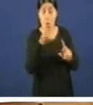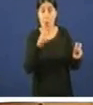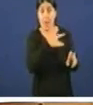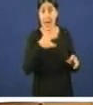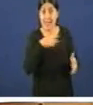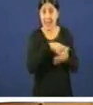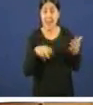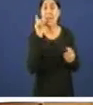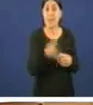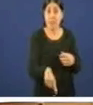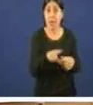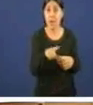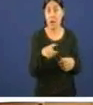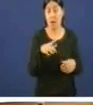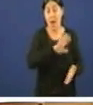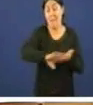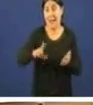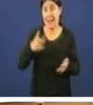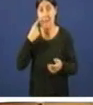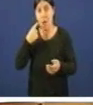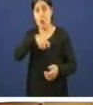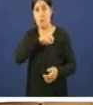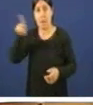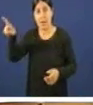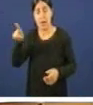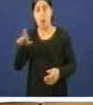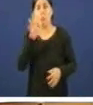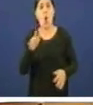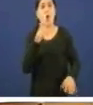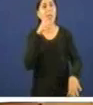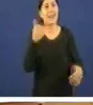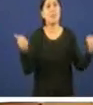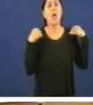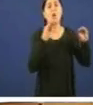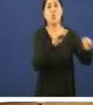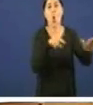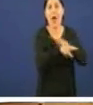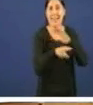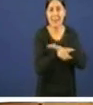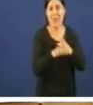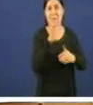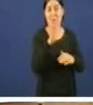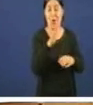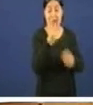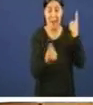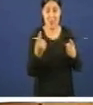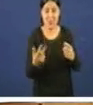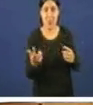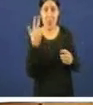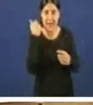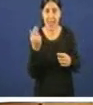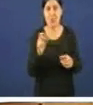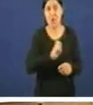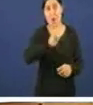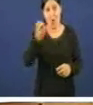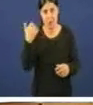deriva tamén a parte do Banco de España das decisións dos seus gestores algúns presubilados en condicións escandalosas outros ainda presentes